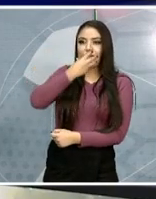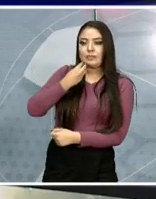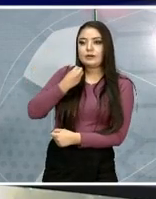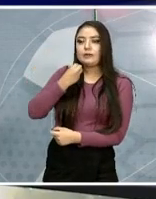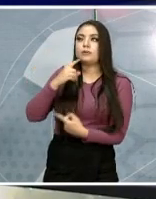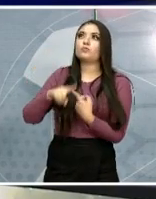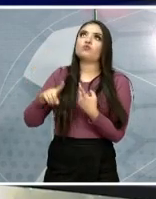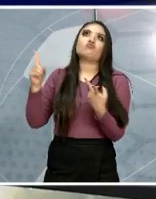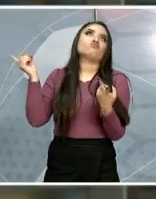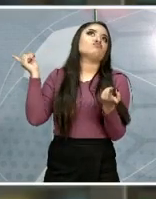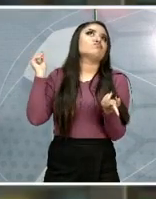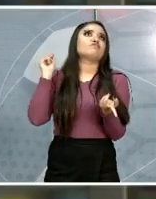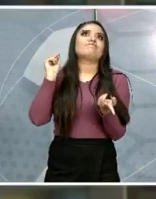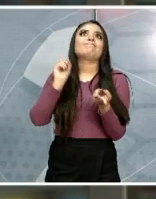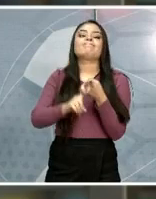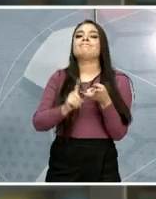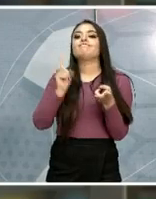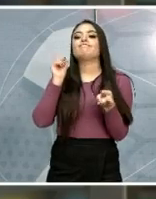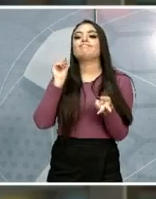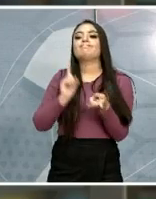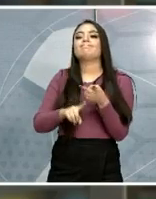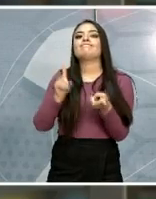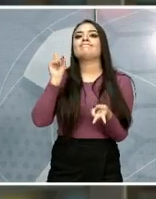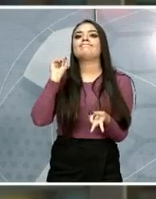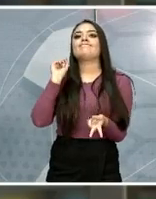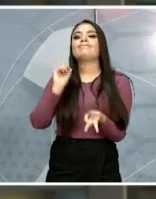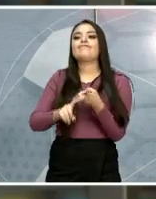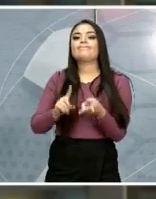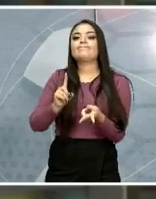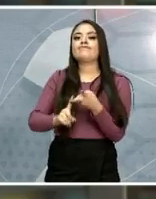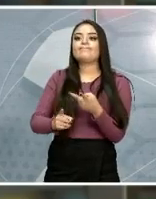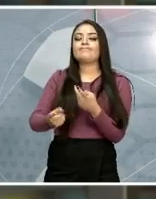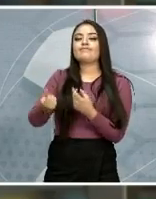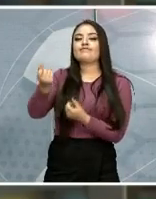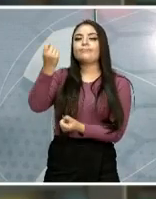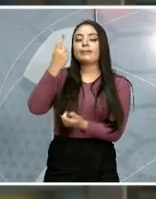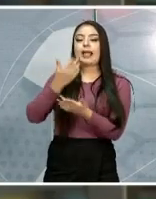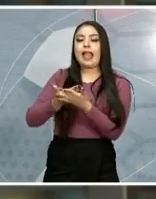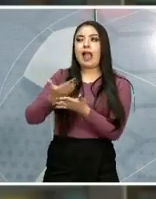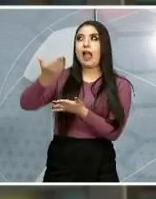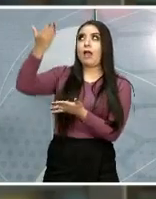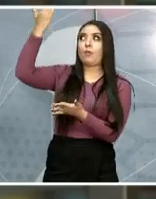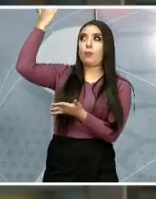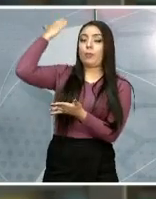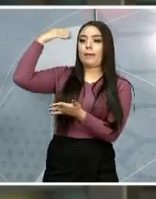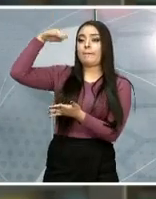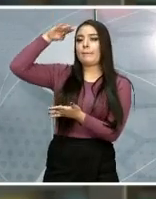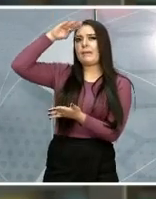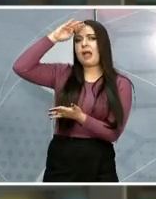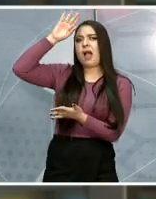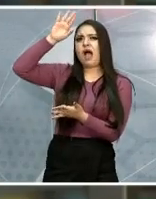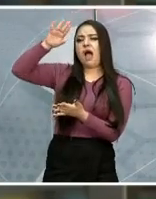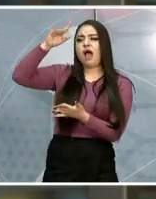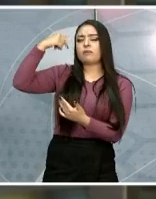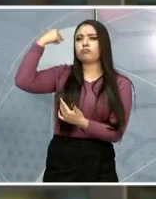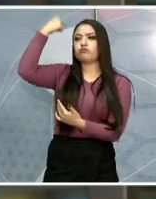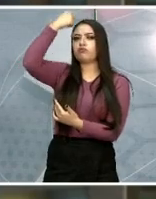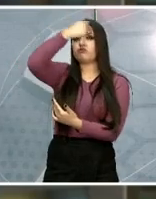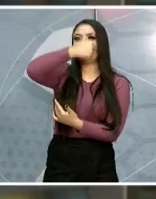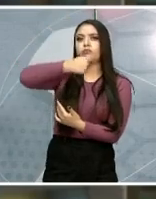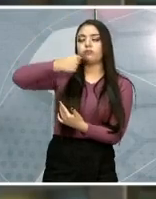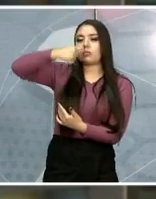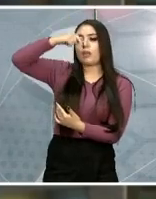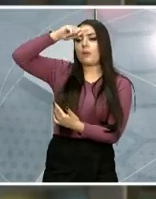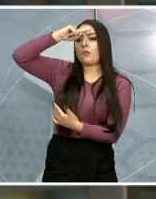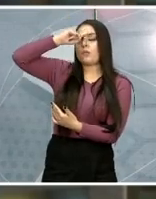modelos mentales que nosotros tenemos socialmente hablando en el terreno de la belleza, no